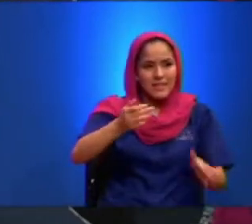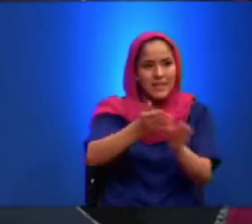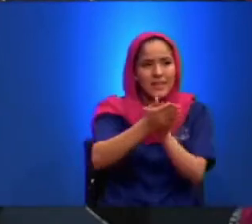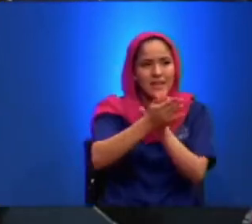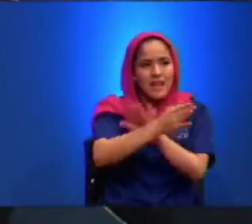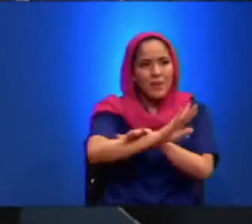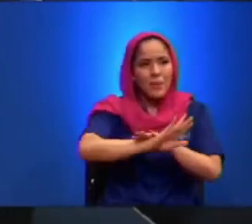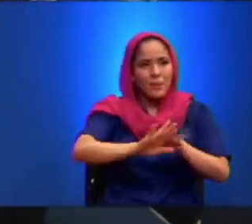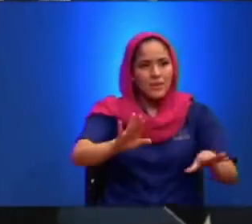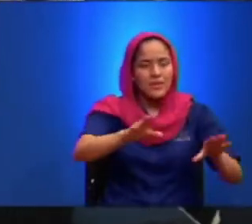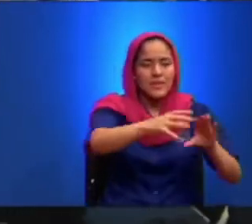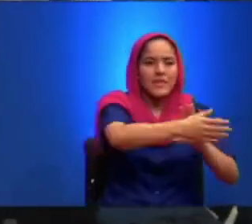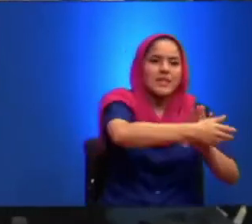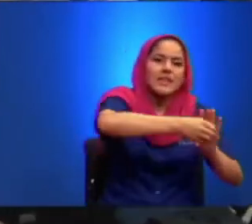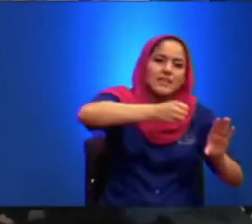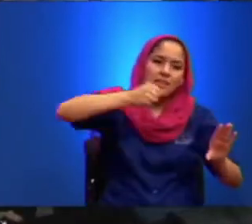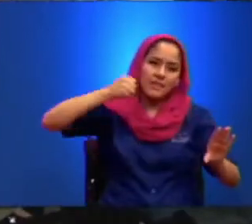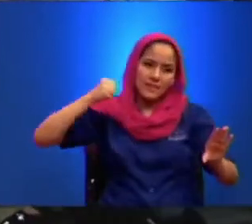muerte Y de la vida